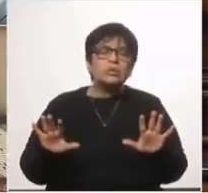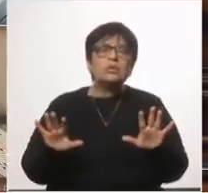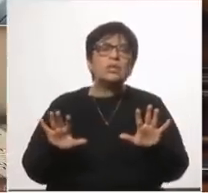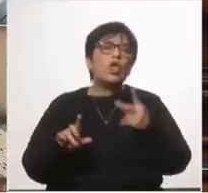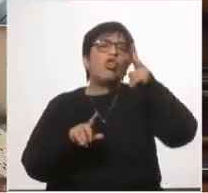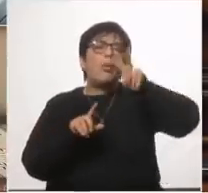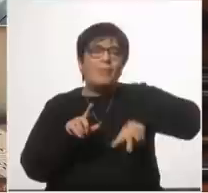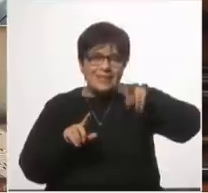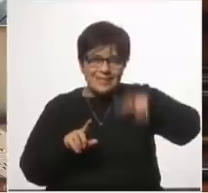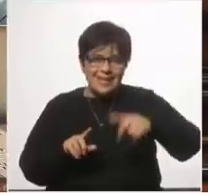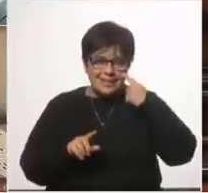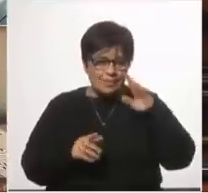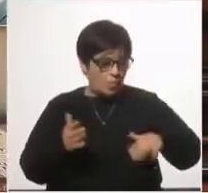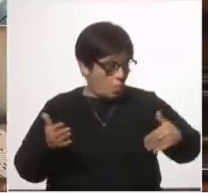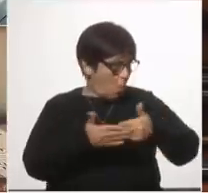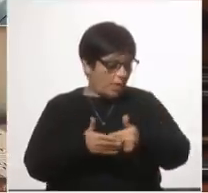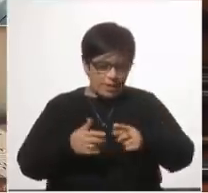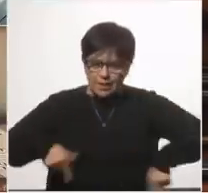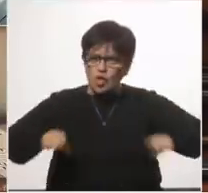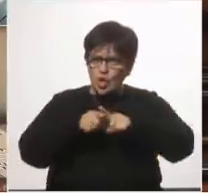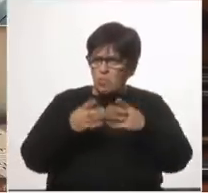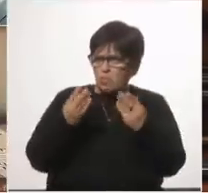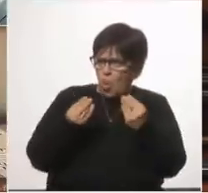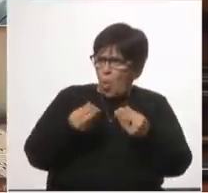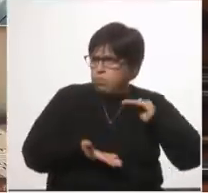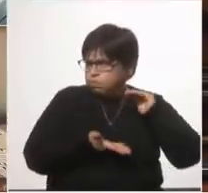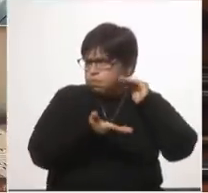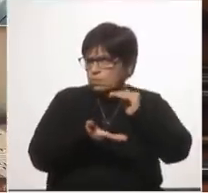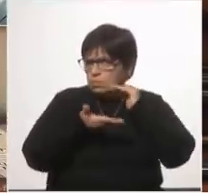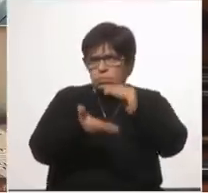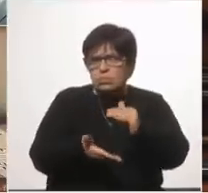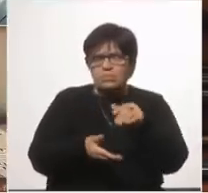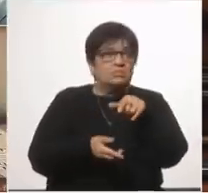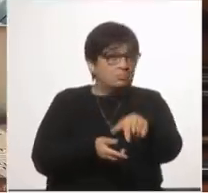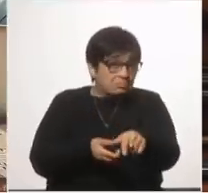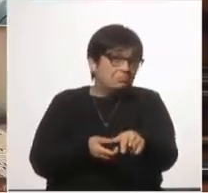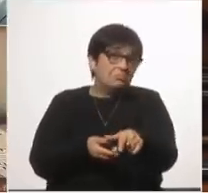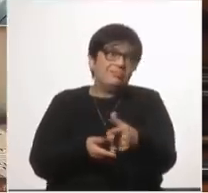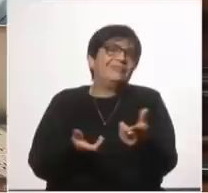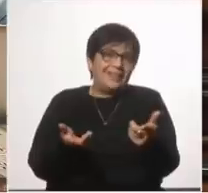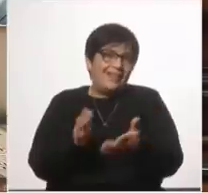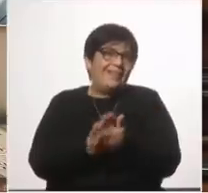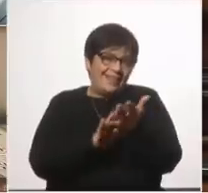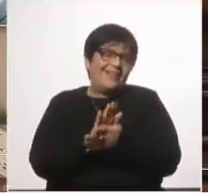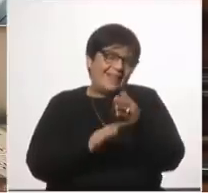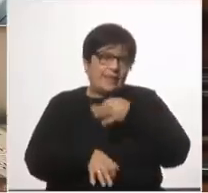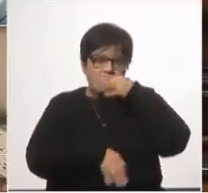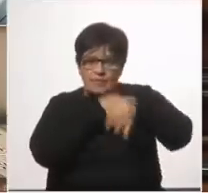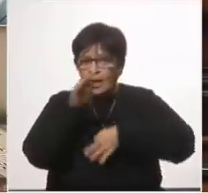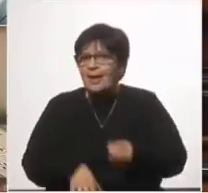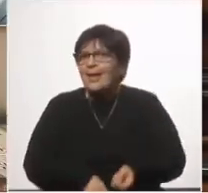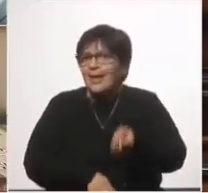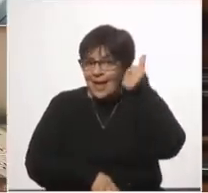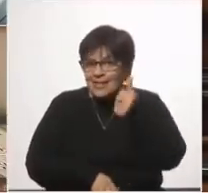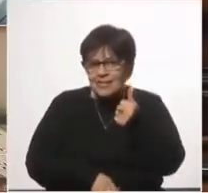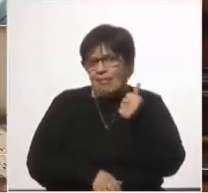de dos meses, donde propusimos un conjunto de propuestas y esas propuestas, como voy a inmediatamente decir, prácticamente